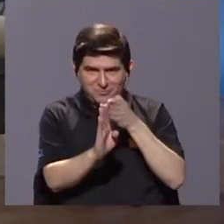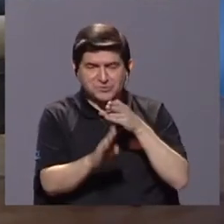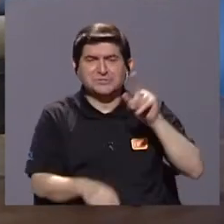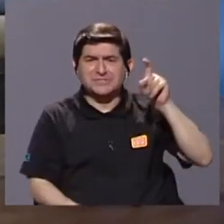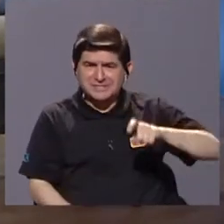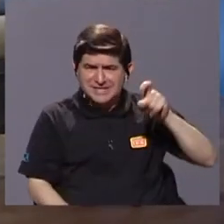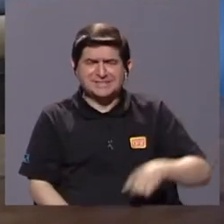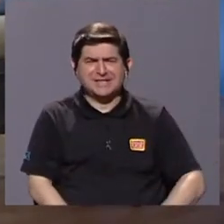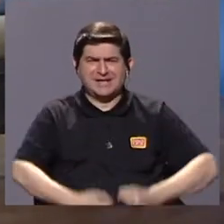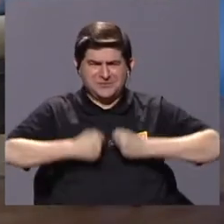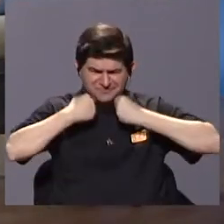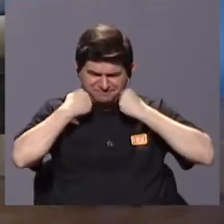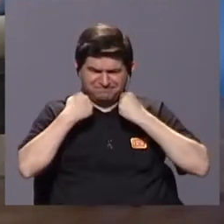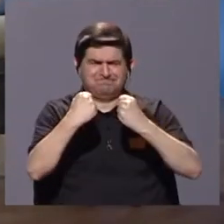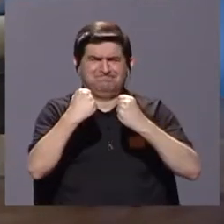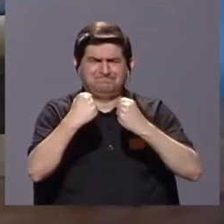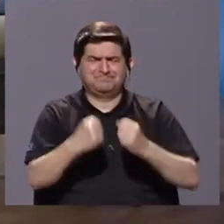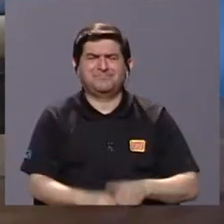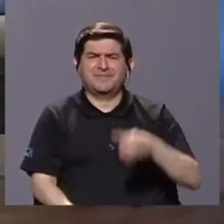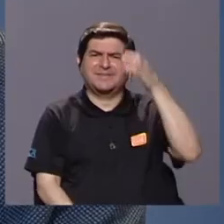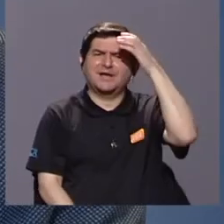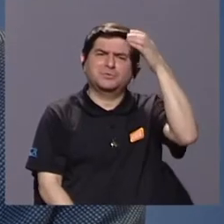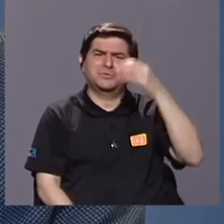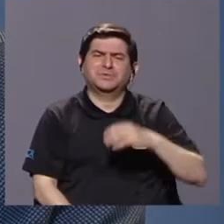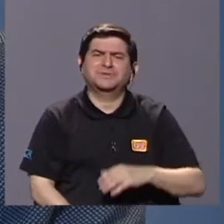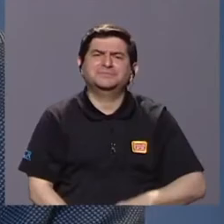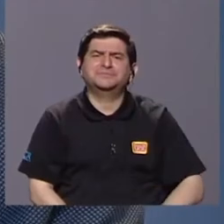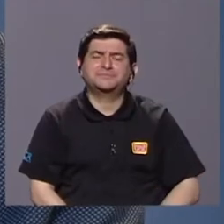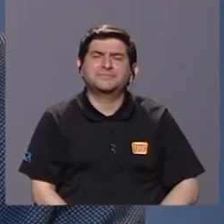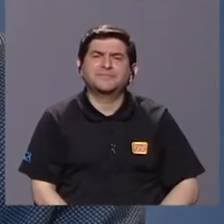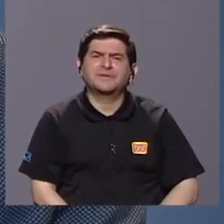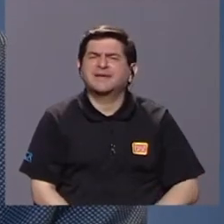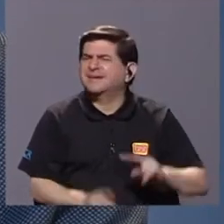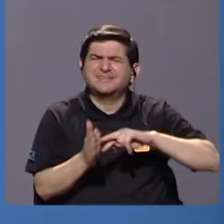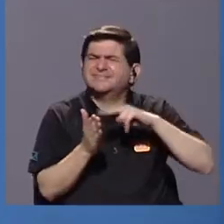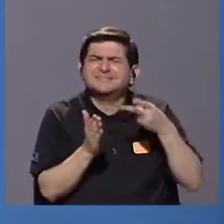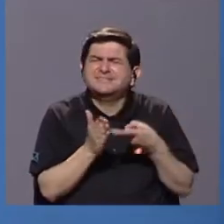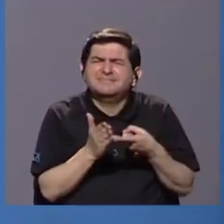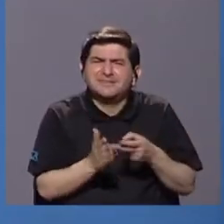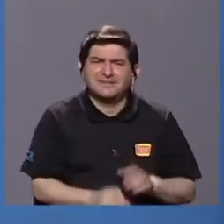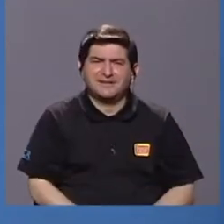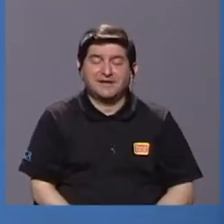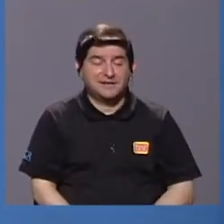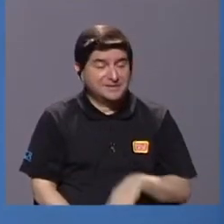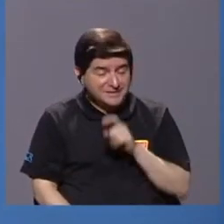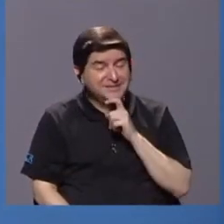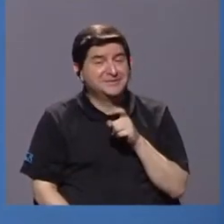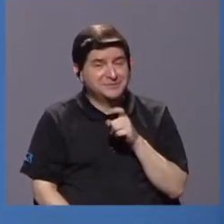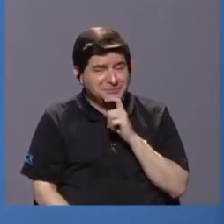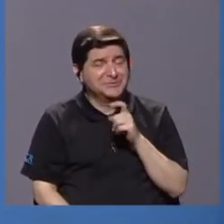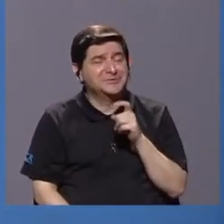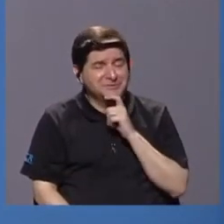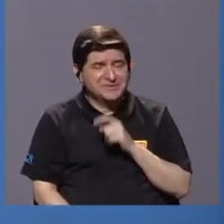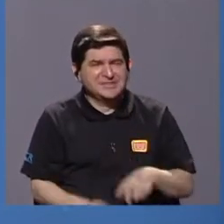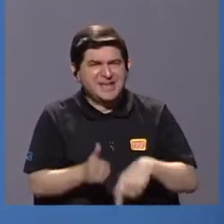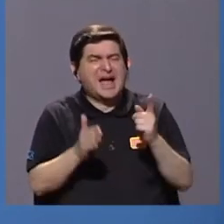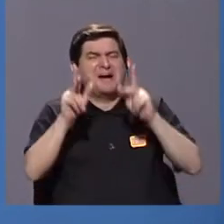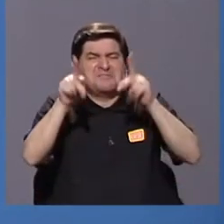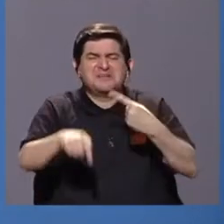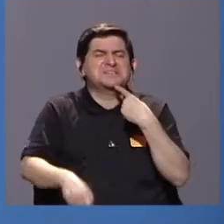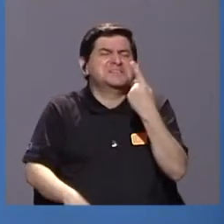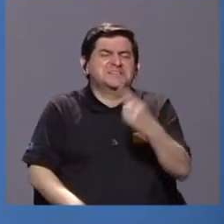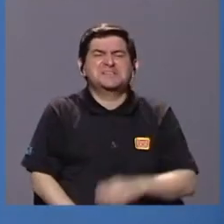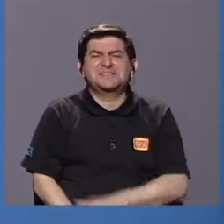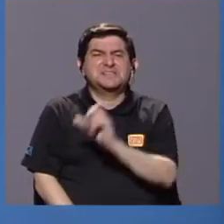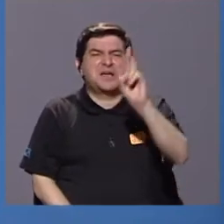el fortalecimiento de esta cultura. ¿Qué quieren decir ustedes con esto? Es que es difícil, ¿verdad? Muchas veces la gente dice,